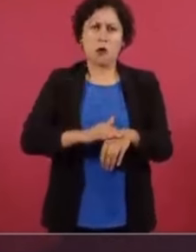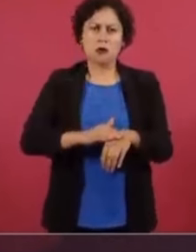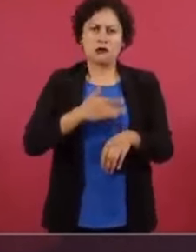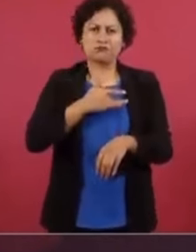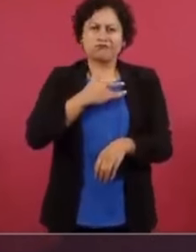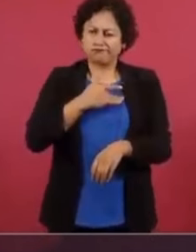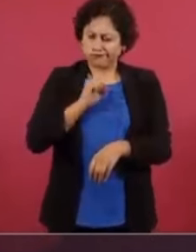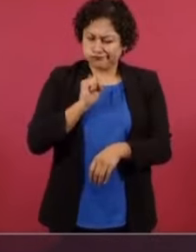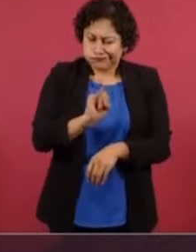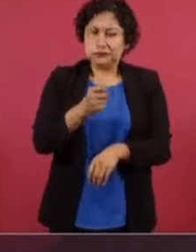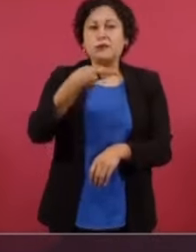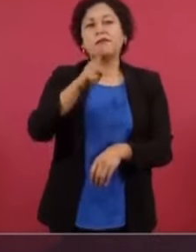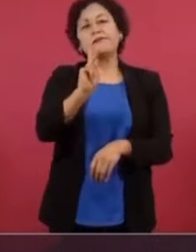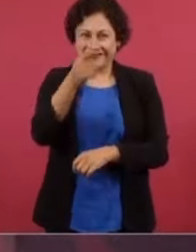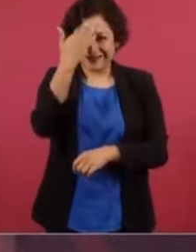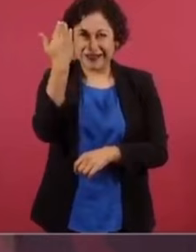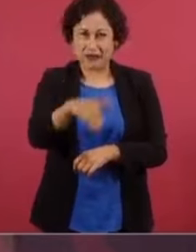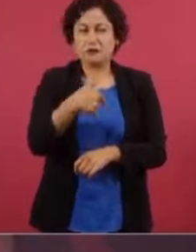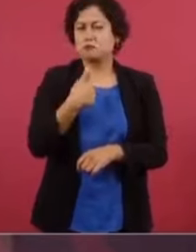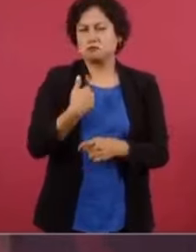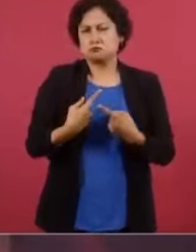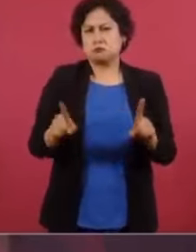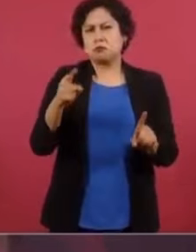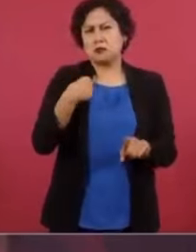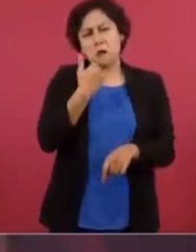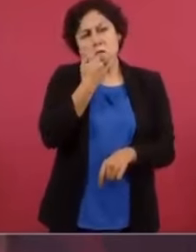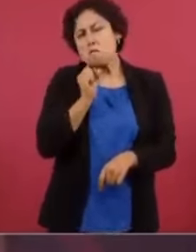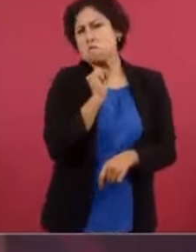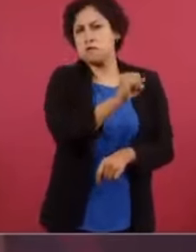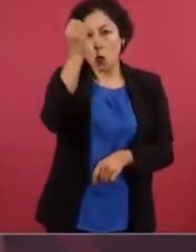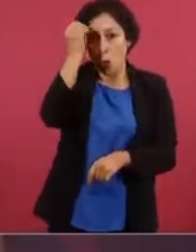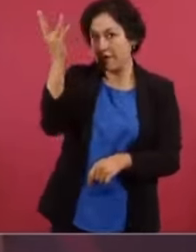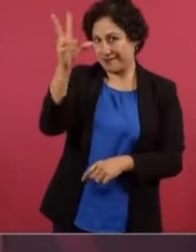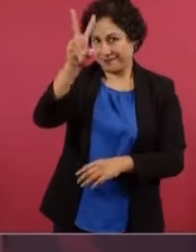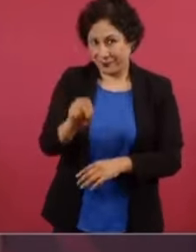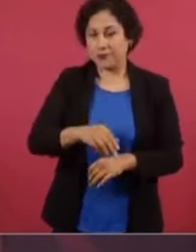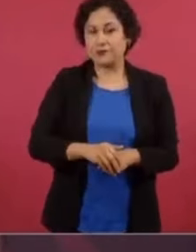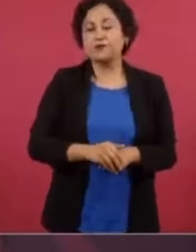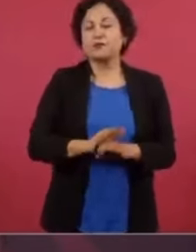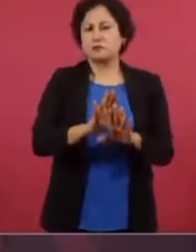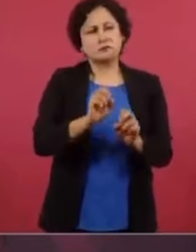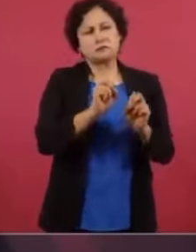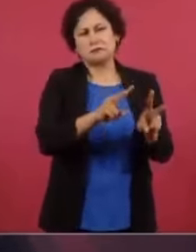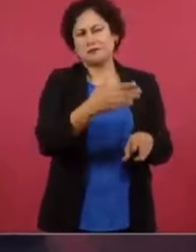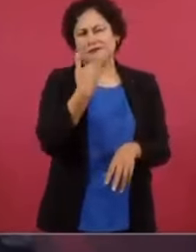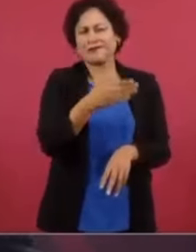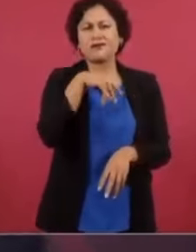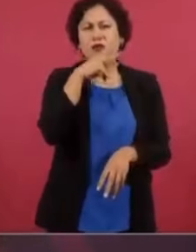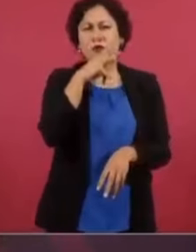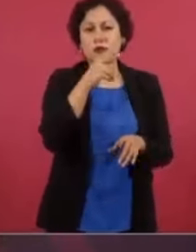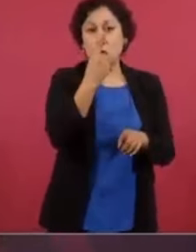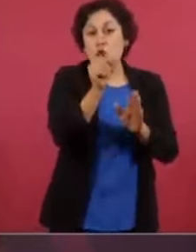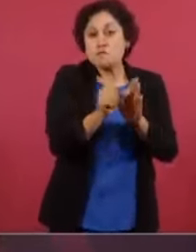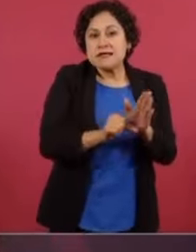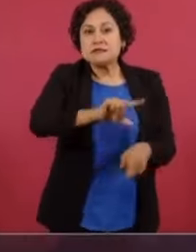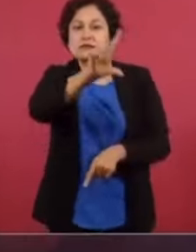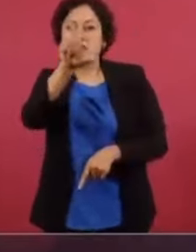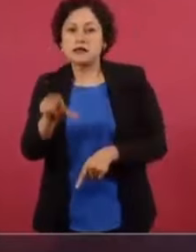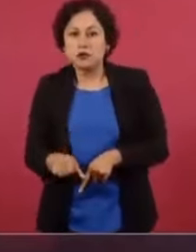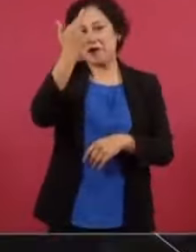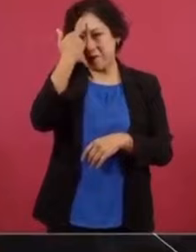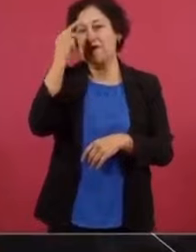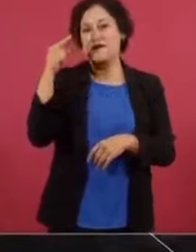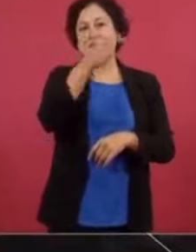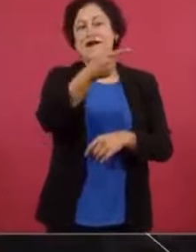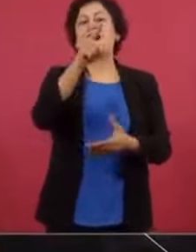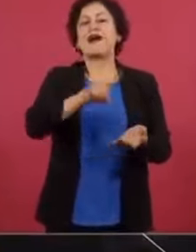obligado a perdonar. No te preocupes. No había pasado un mes de eso. Y empieza El Universal con una